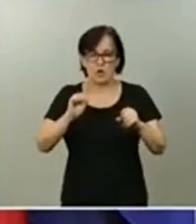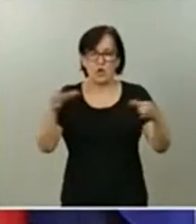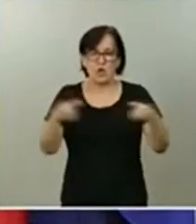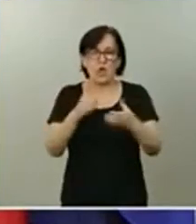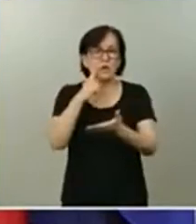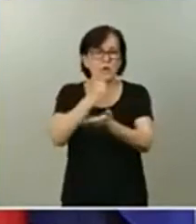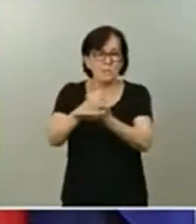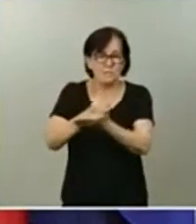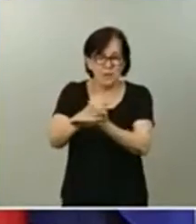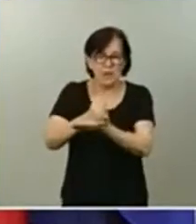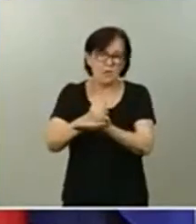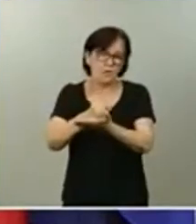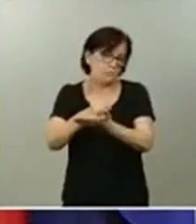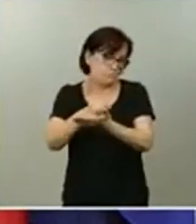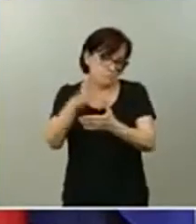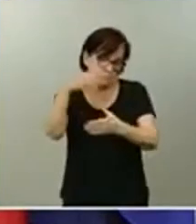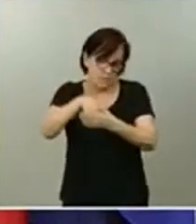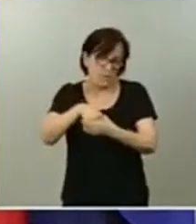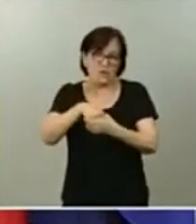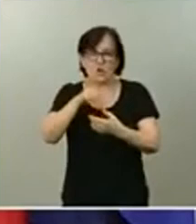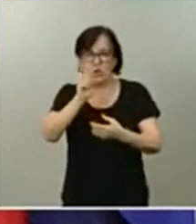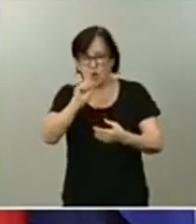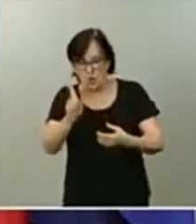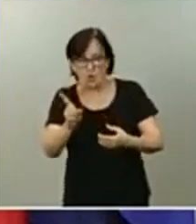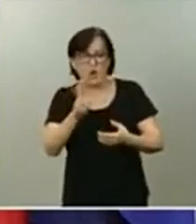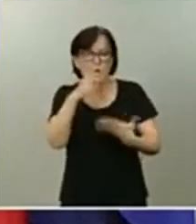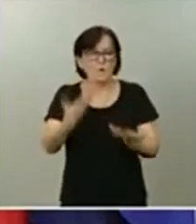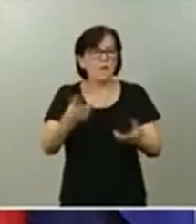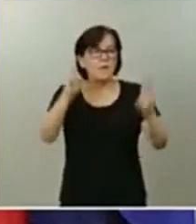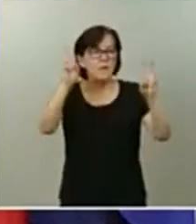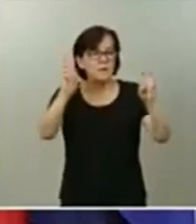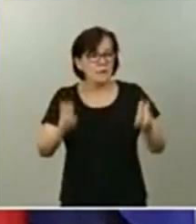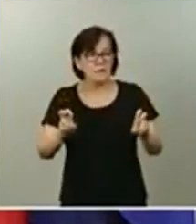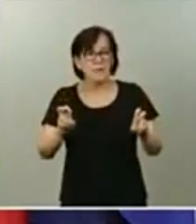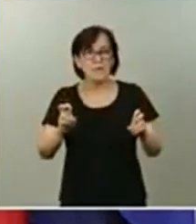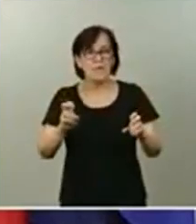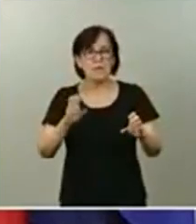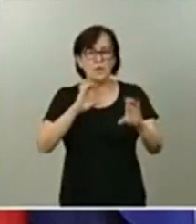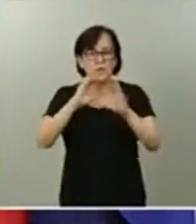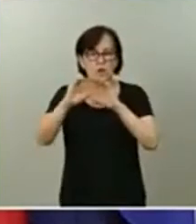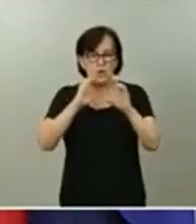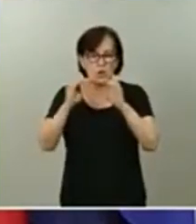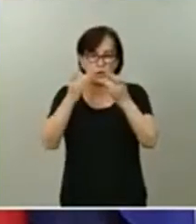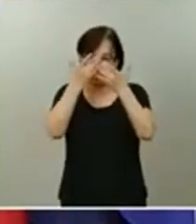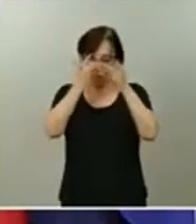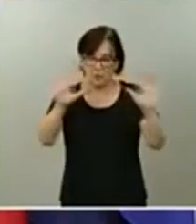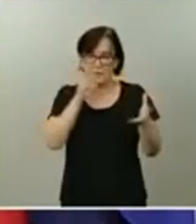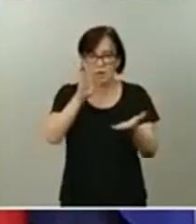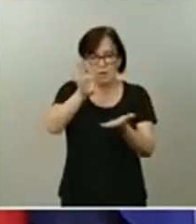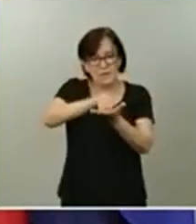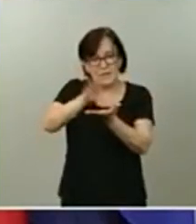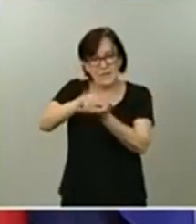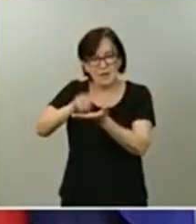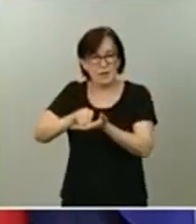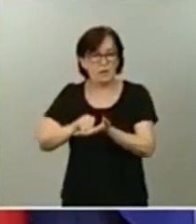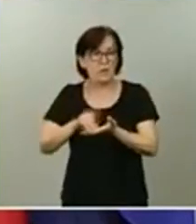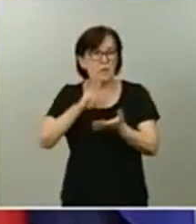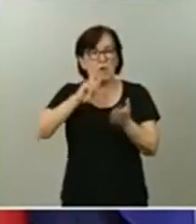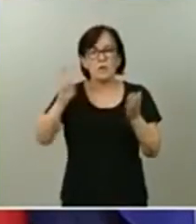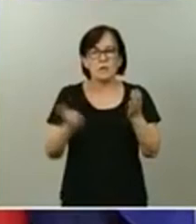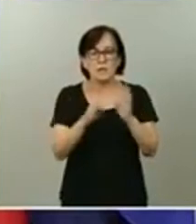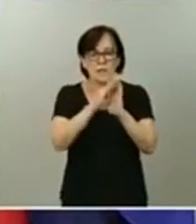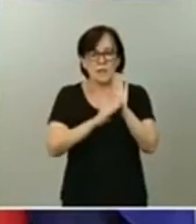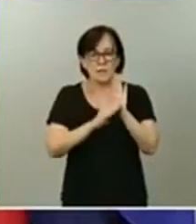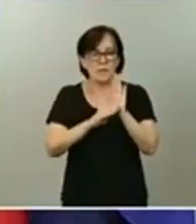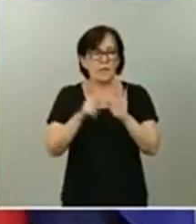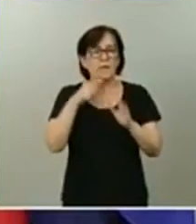farmacológicas. También en materia de comunicación y concienciación de la ciudadanía se recogen una serie de medidas y, finalmente,